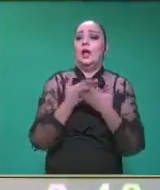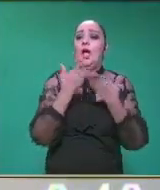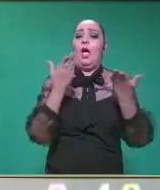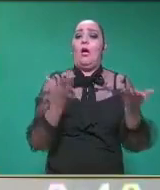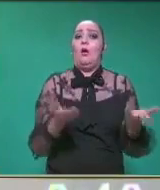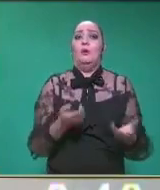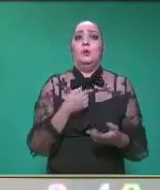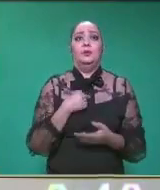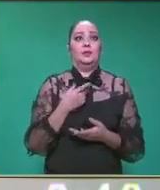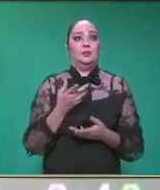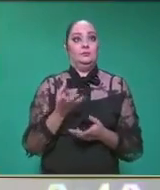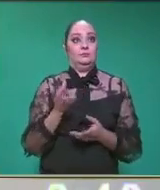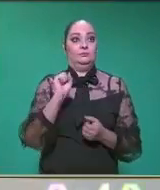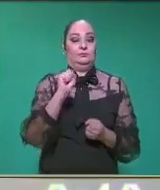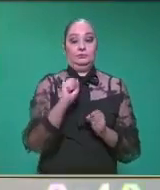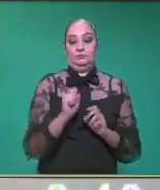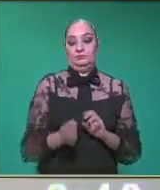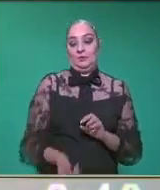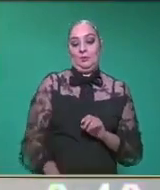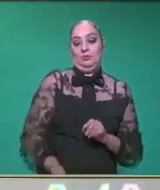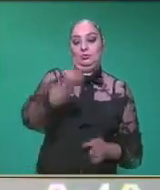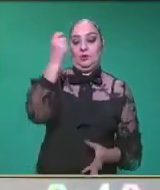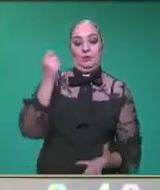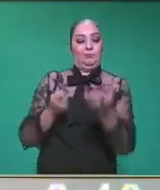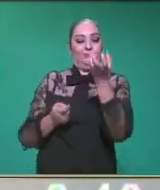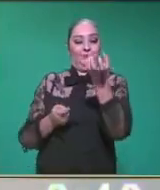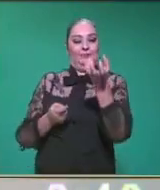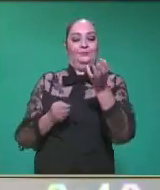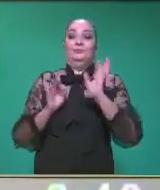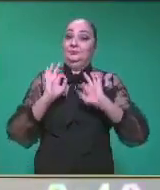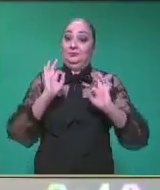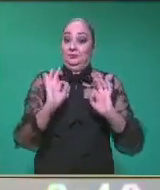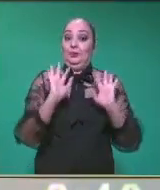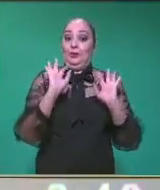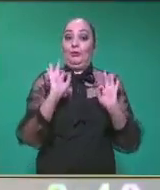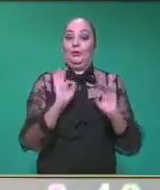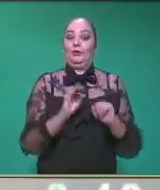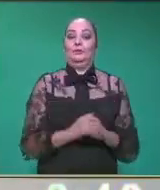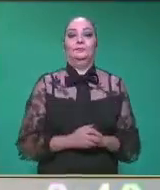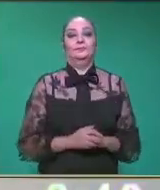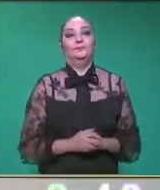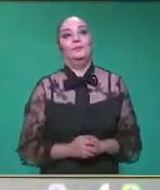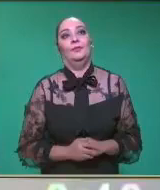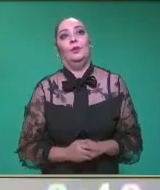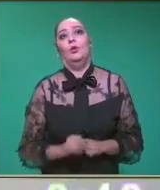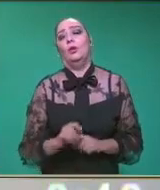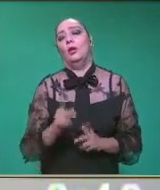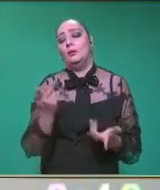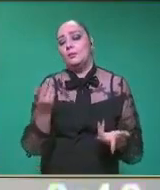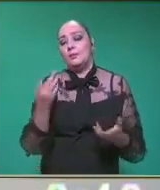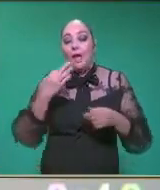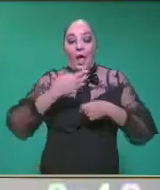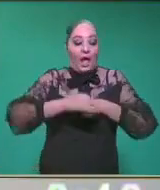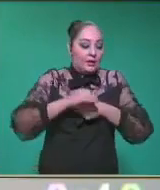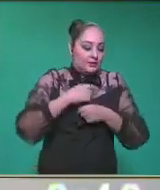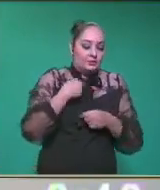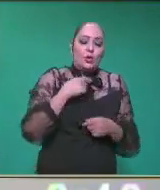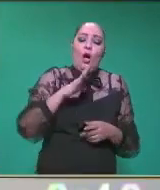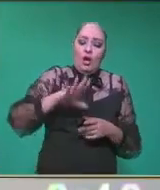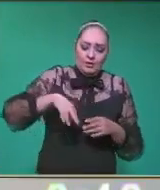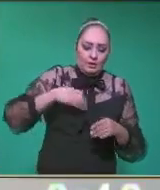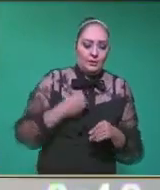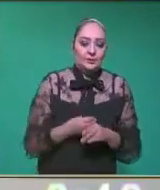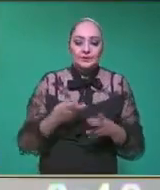A ver. Ahí está. Muy bien, perfecto, profe. pude. Muy bien, profe. ¿Le parece que sí, mientras lo sigo intentando,